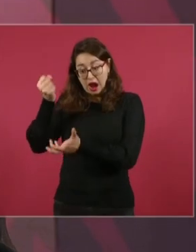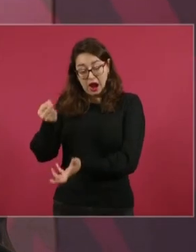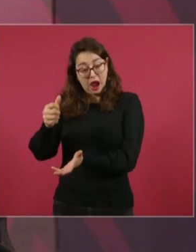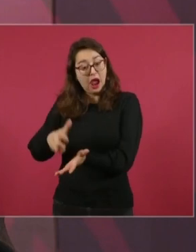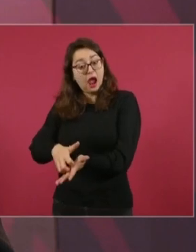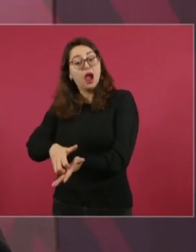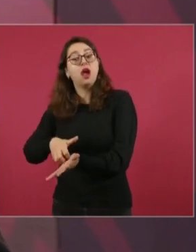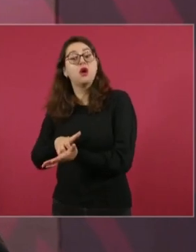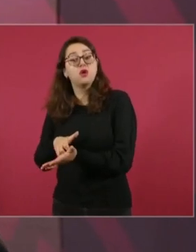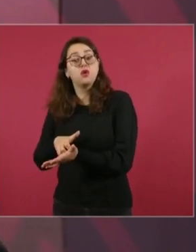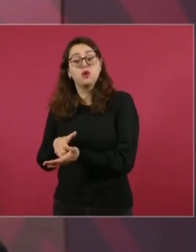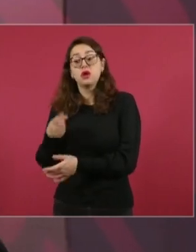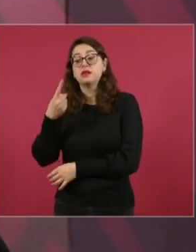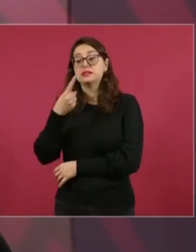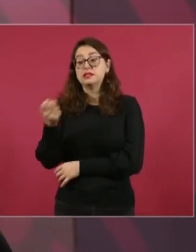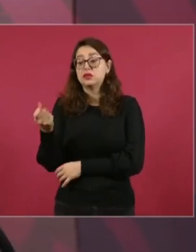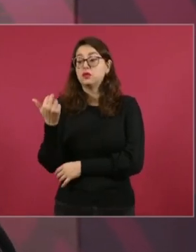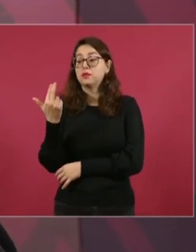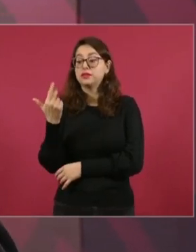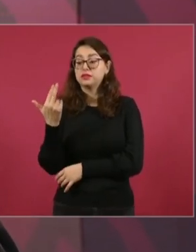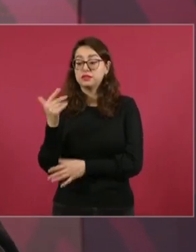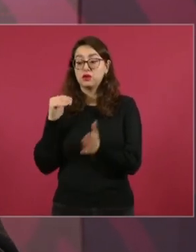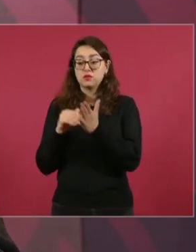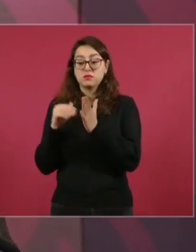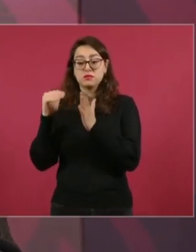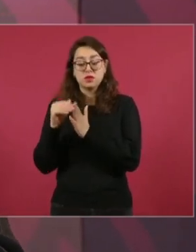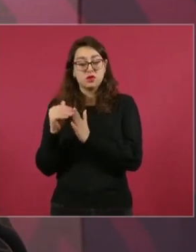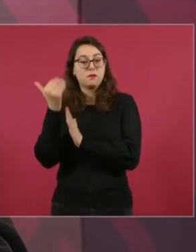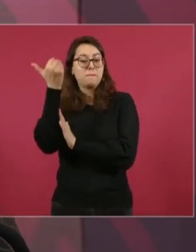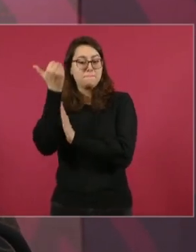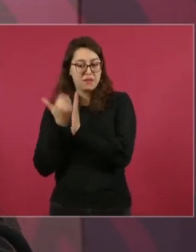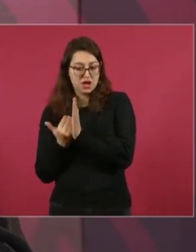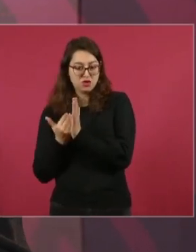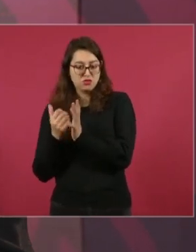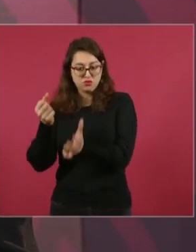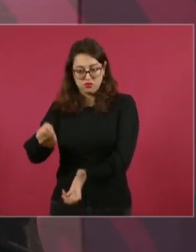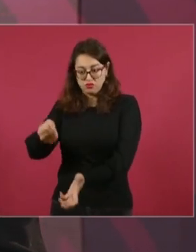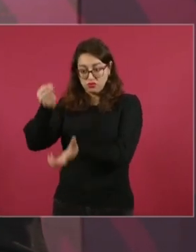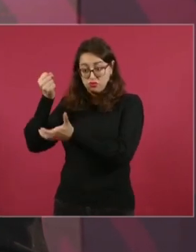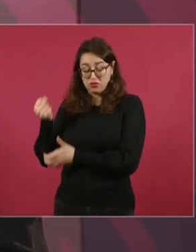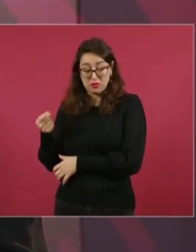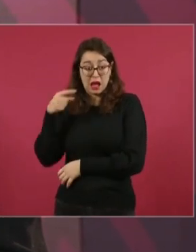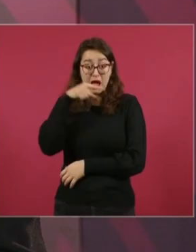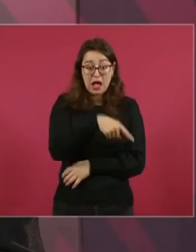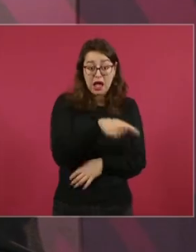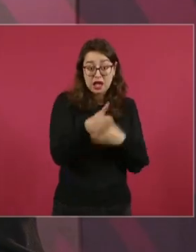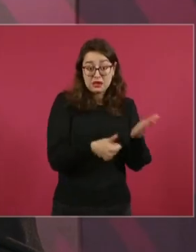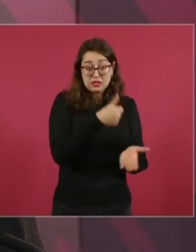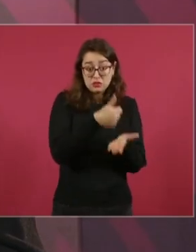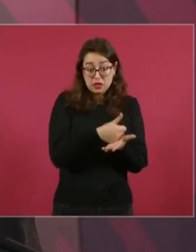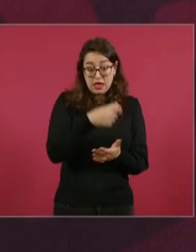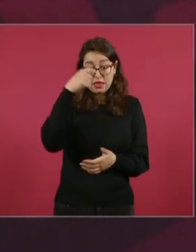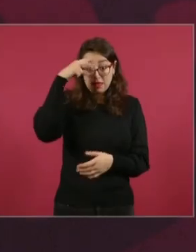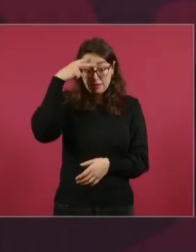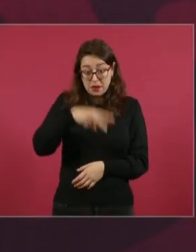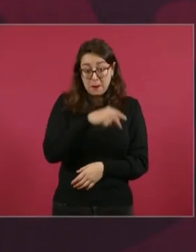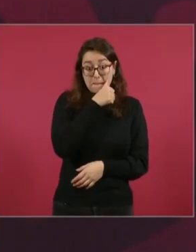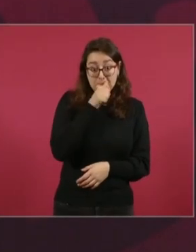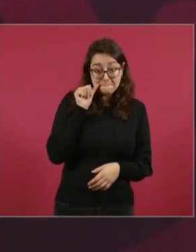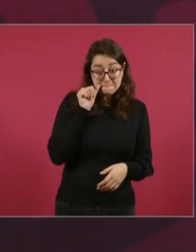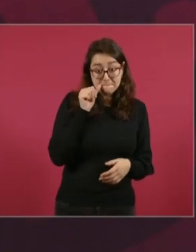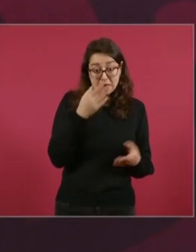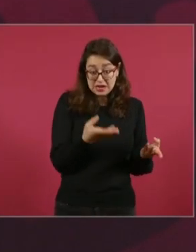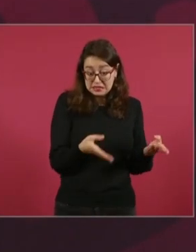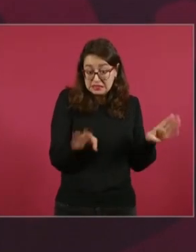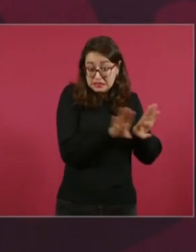125 mil millones y no cerramos el actual aeropuerto de la